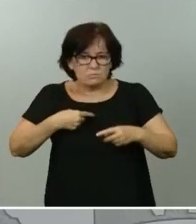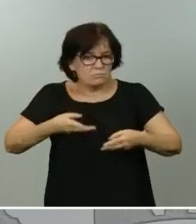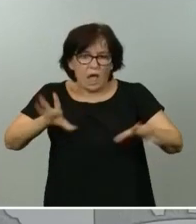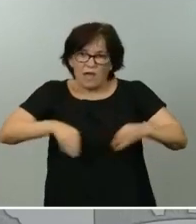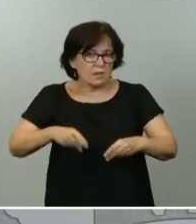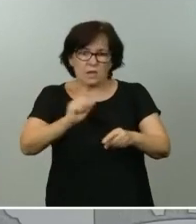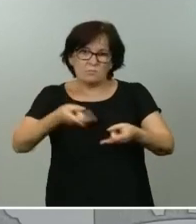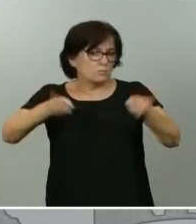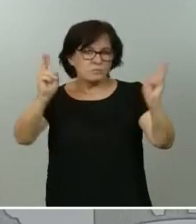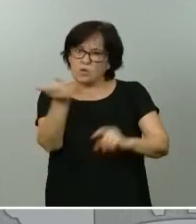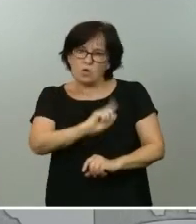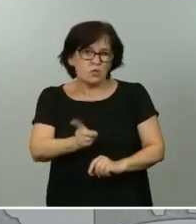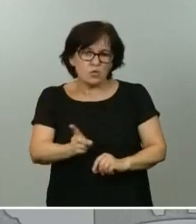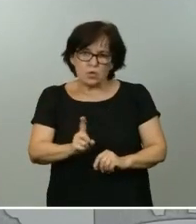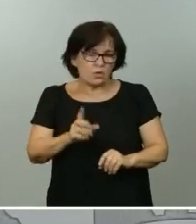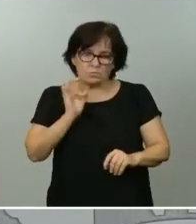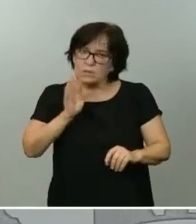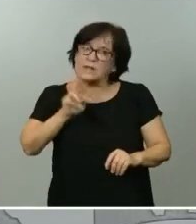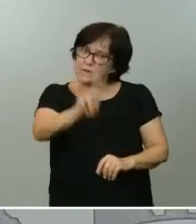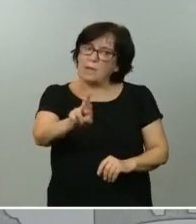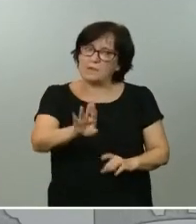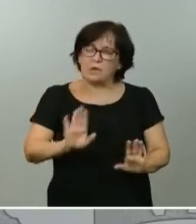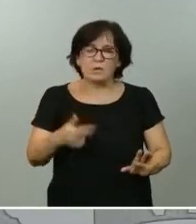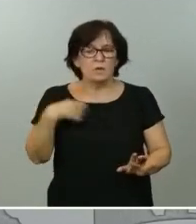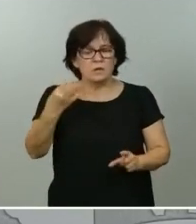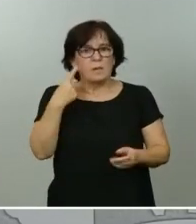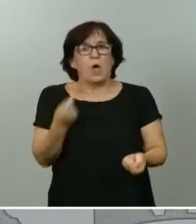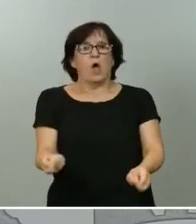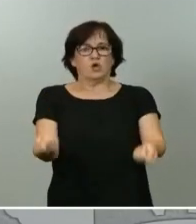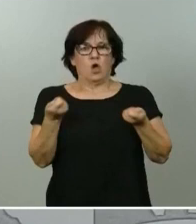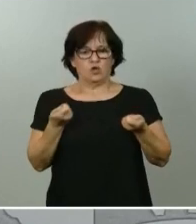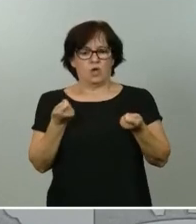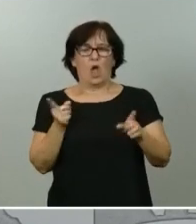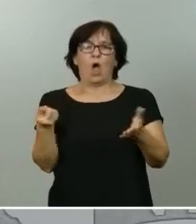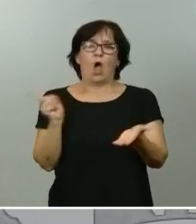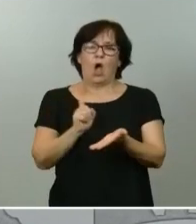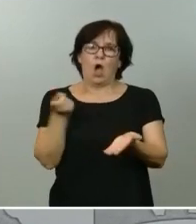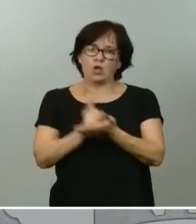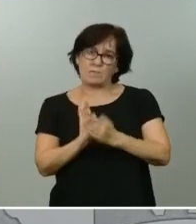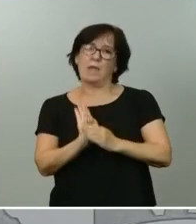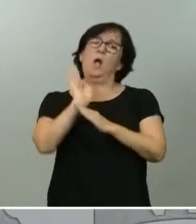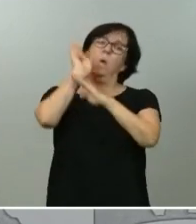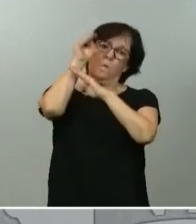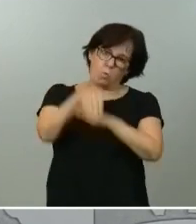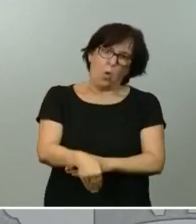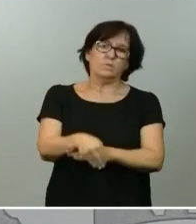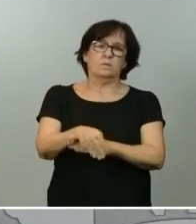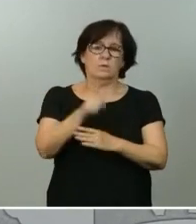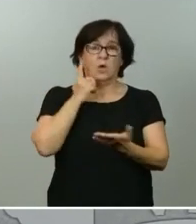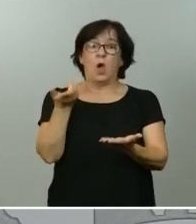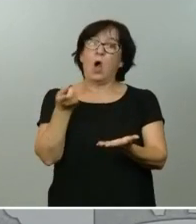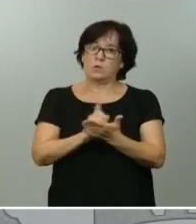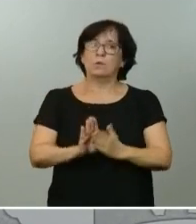no lo vamos a permitir. Tenemos que tomar el control, doblegar esta segunda curva, que ahora vuelve a elevarse de manera